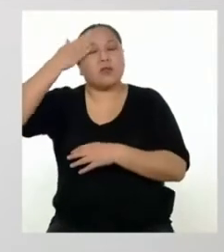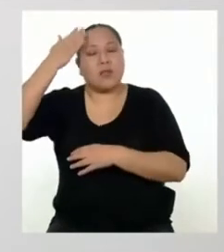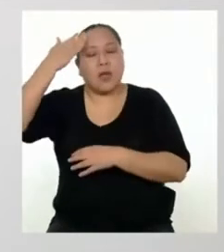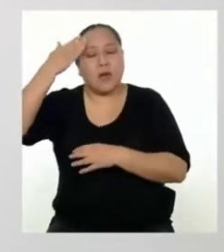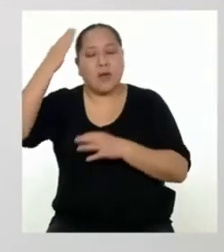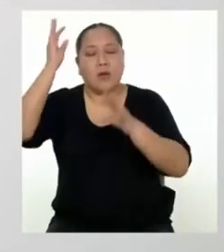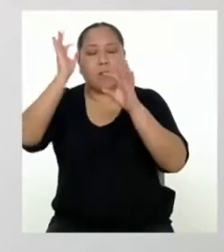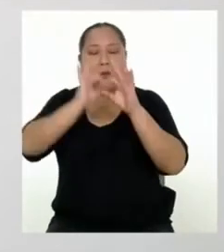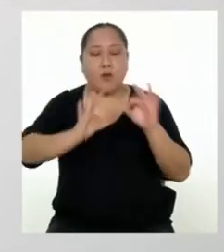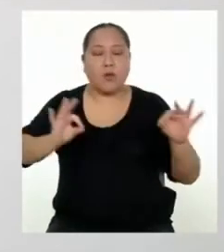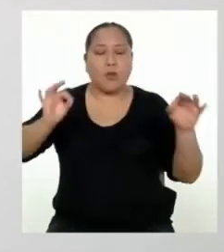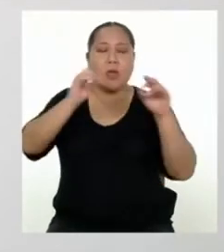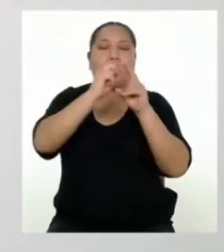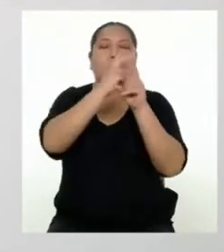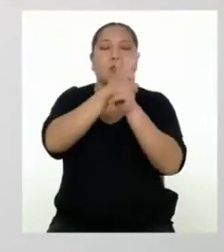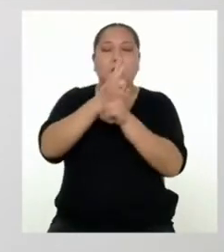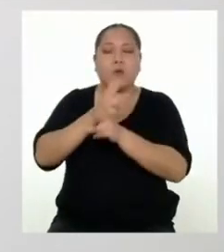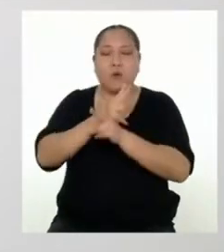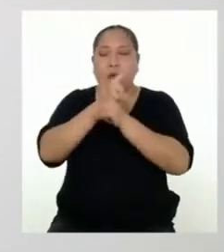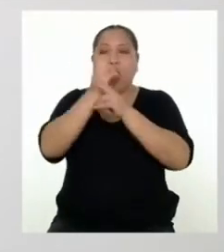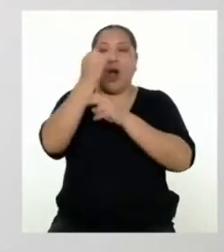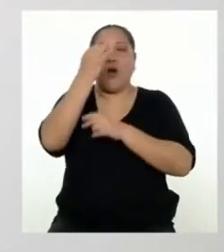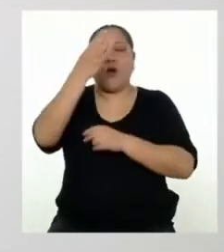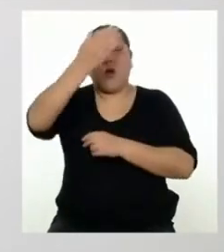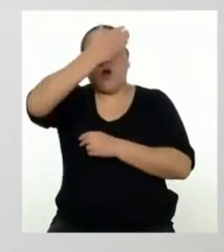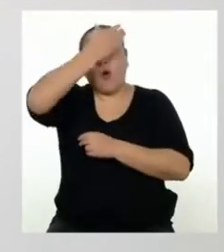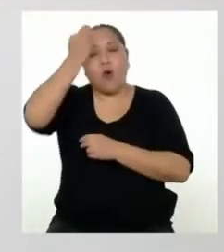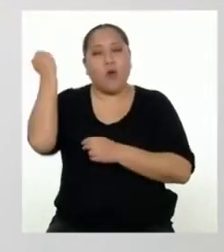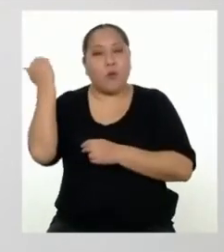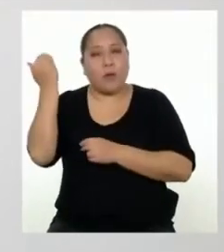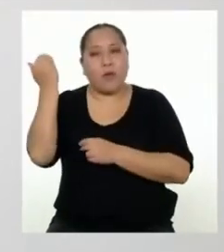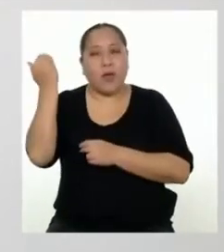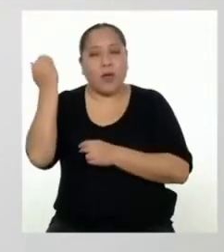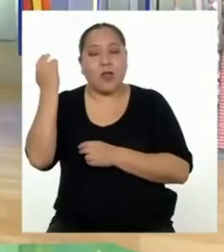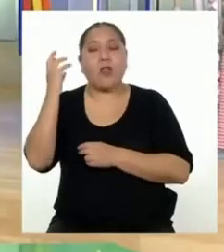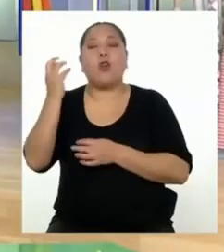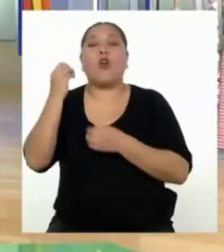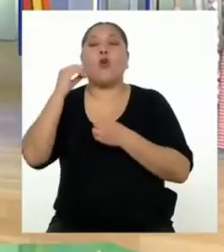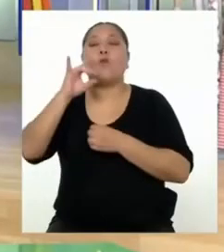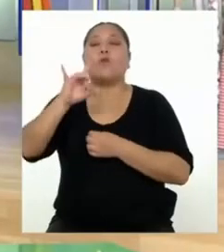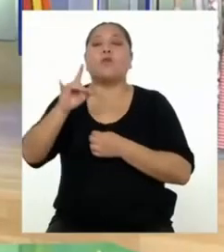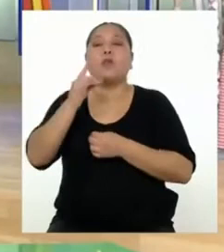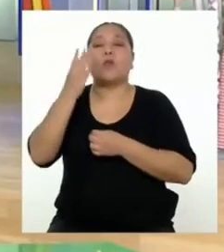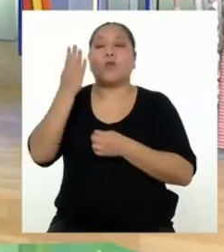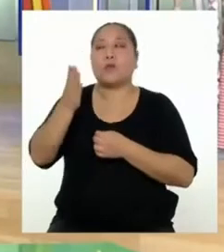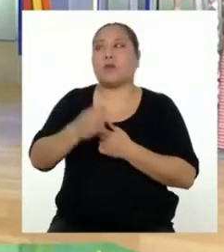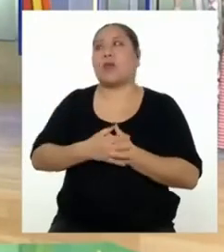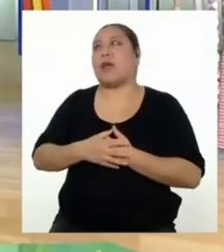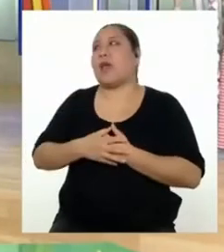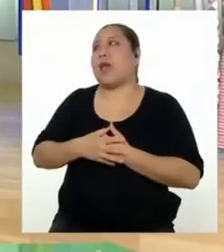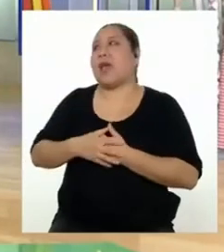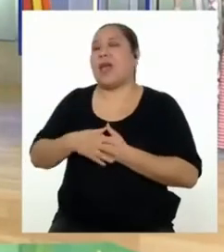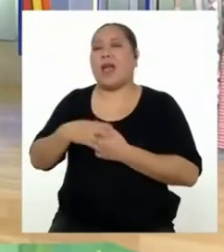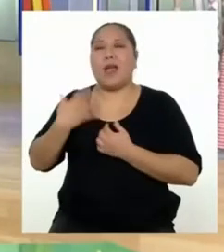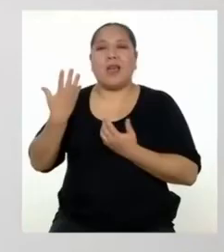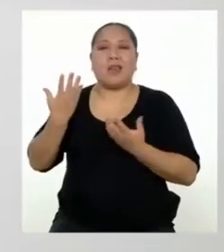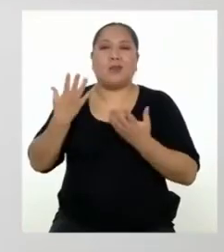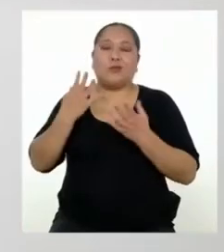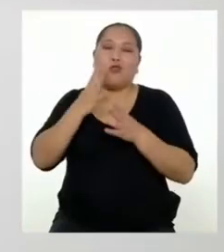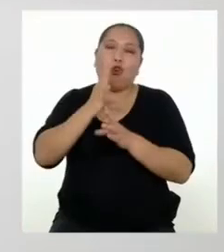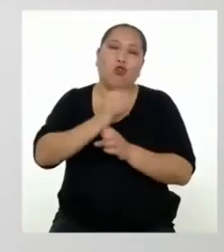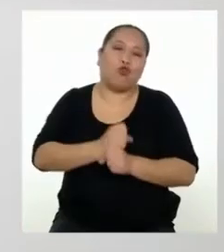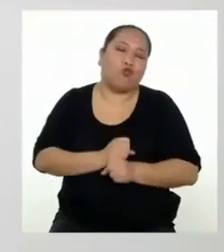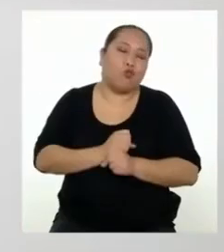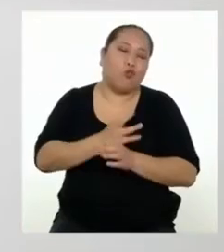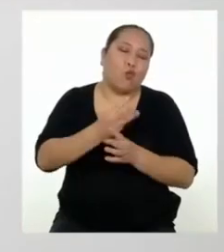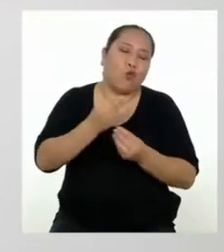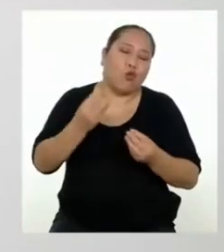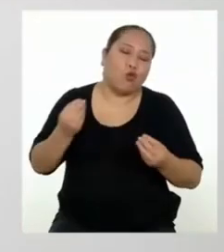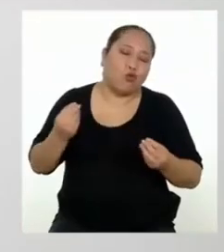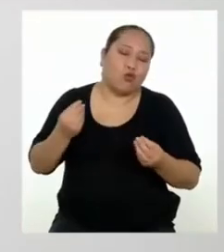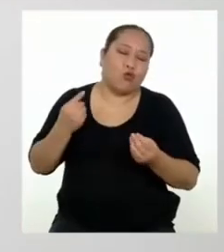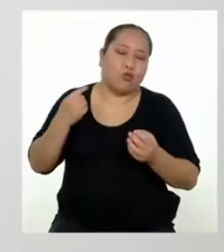importancia de su cuidado, a veces nos olvidamos de medir su uso. Hay hábitos muy arraigados. Pero con constancia,